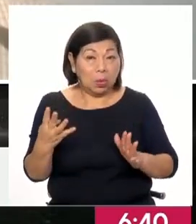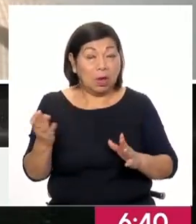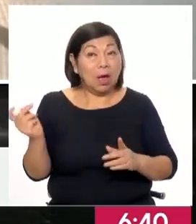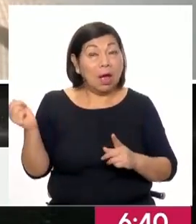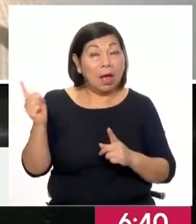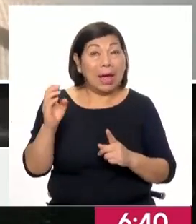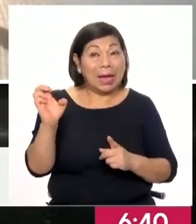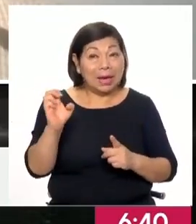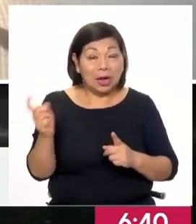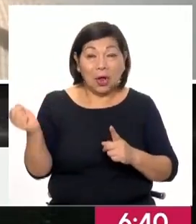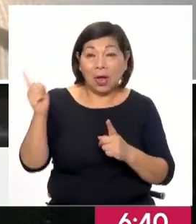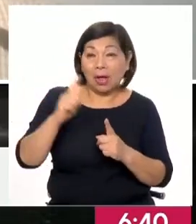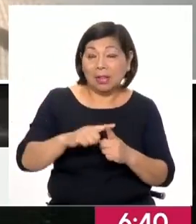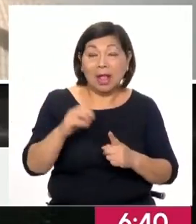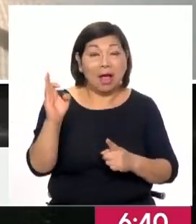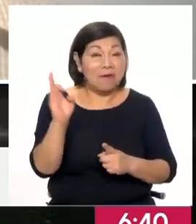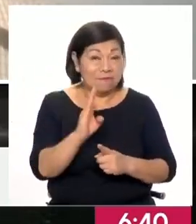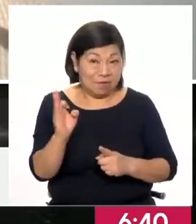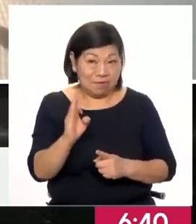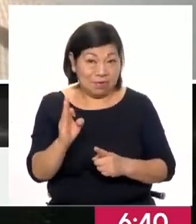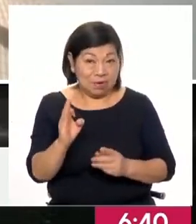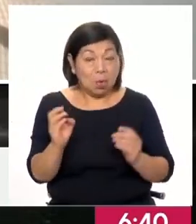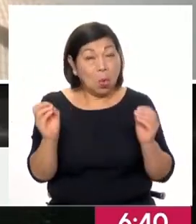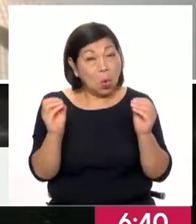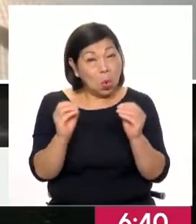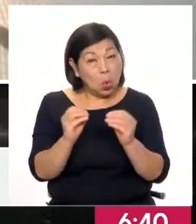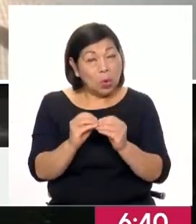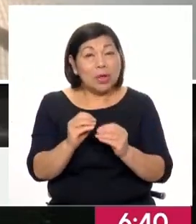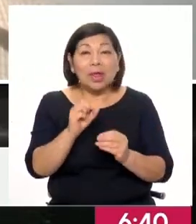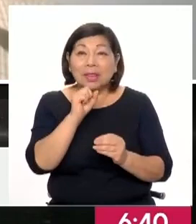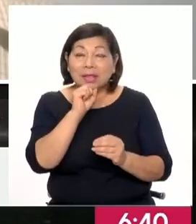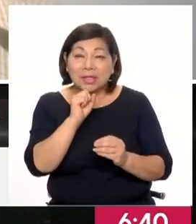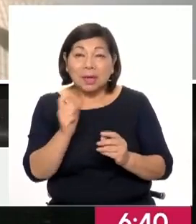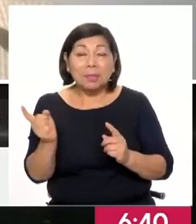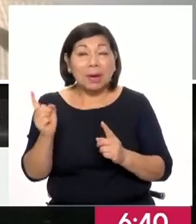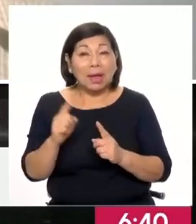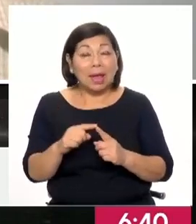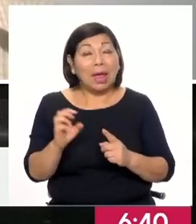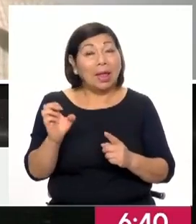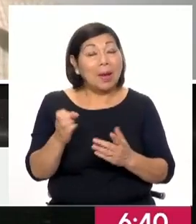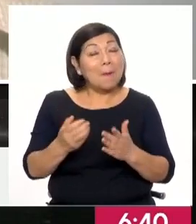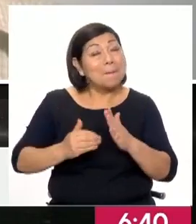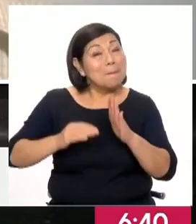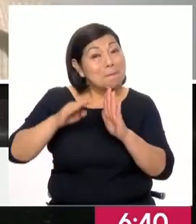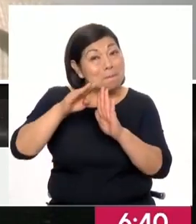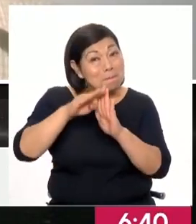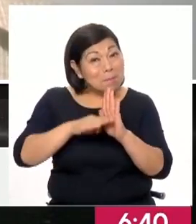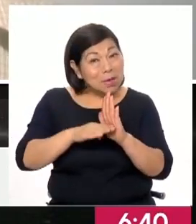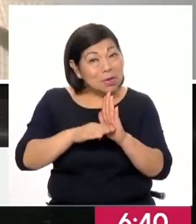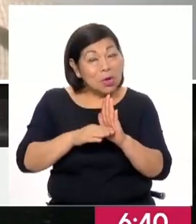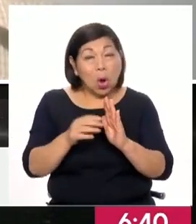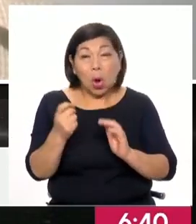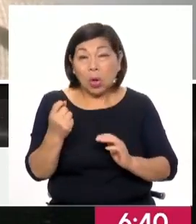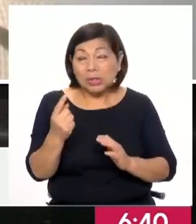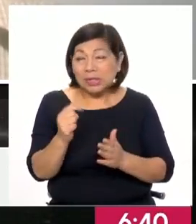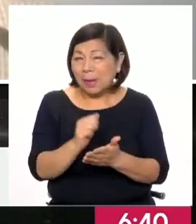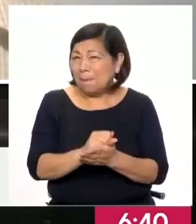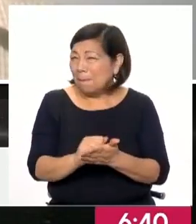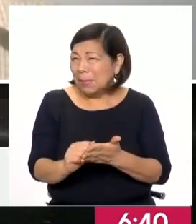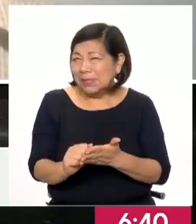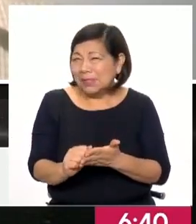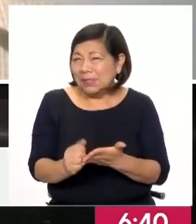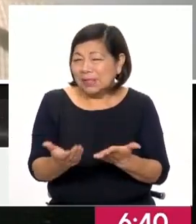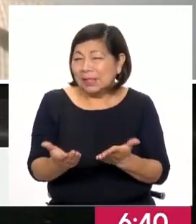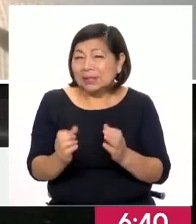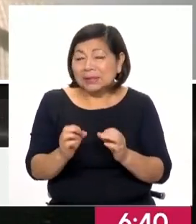febrero, ¿no? Y junto con enero, es decir, diciembre a enero, es uno de los índices más bajos en los últimos 11 meses. Vale decir,